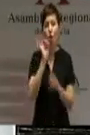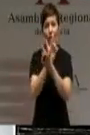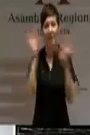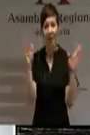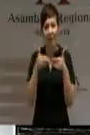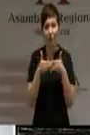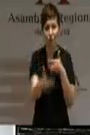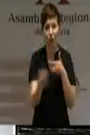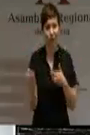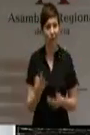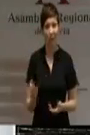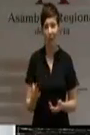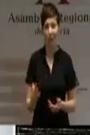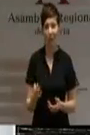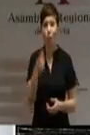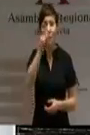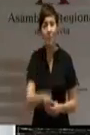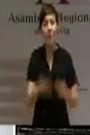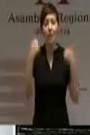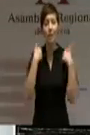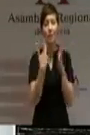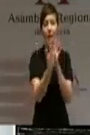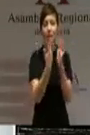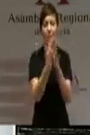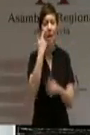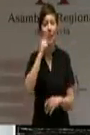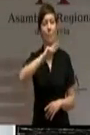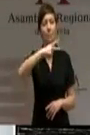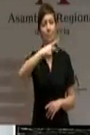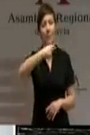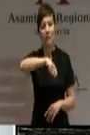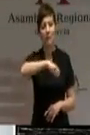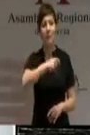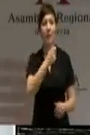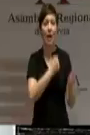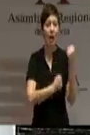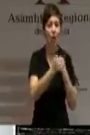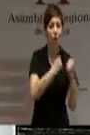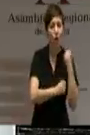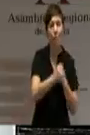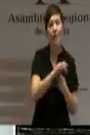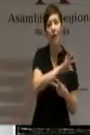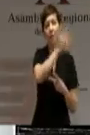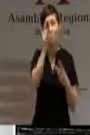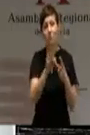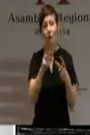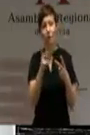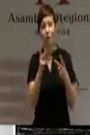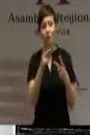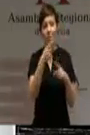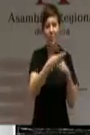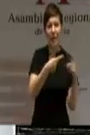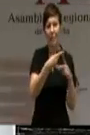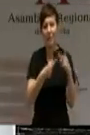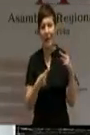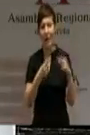Porque alguien nos tiene que explicar cómo pasamos de una vicepresidencia económica con mando en plaza a dos medios vicepresidentes o